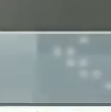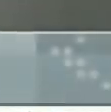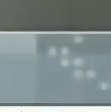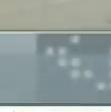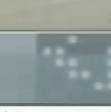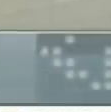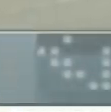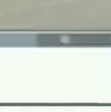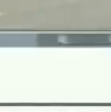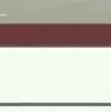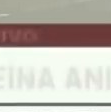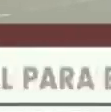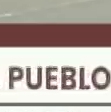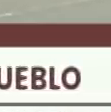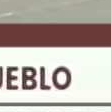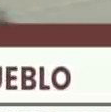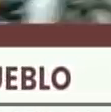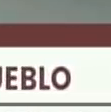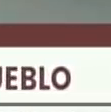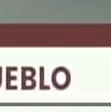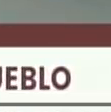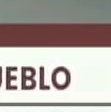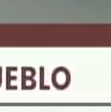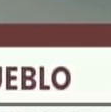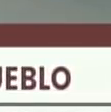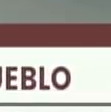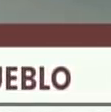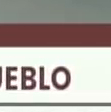Viscocuyana de Viscocuy y de Escalona.